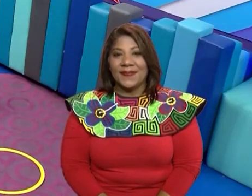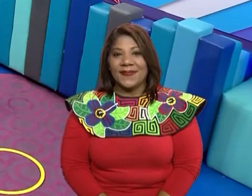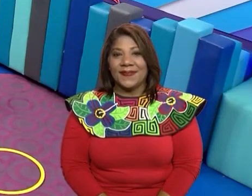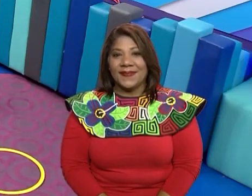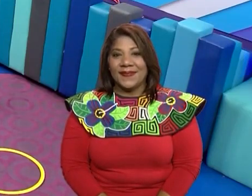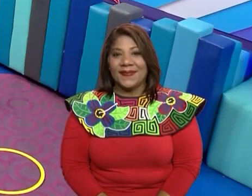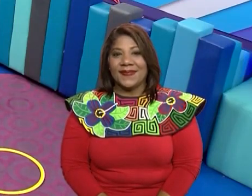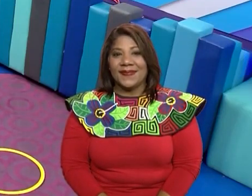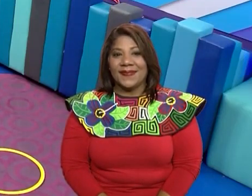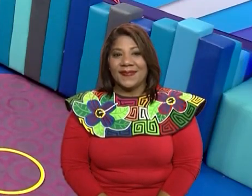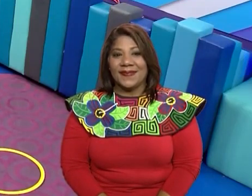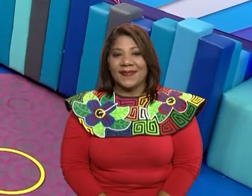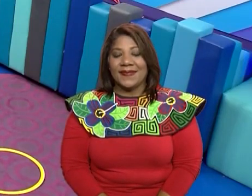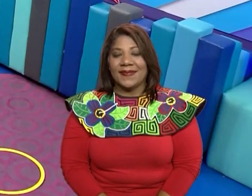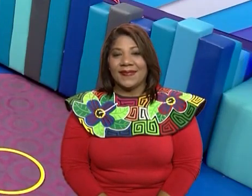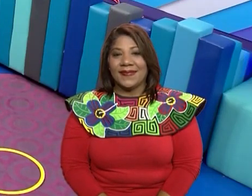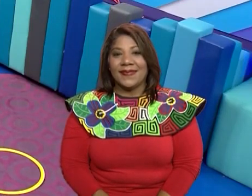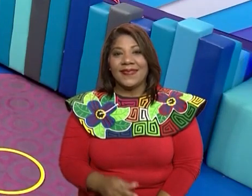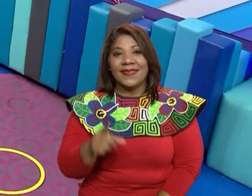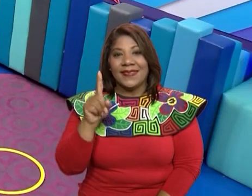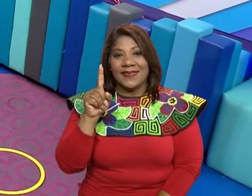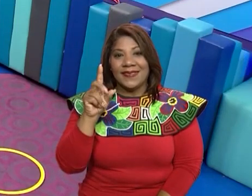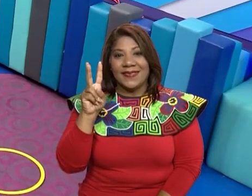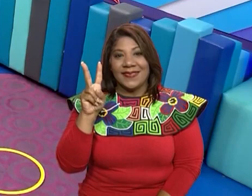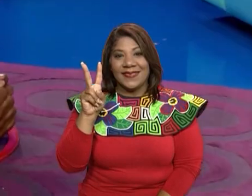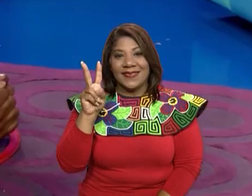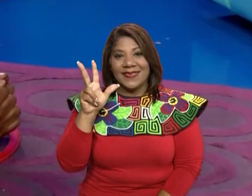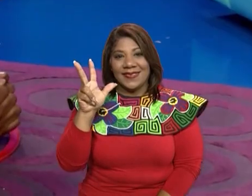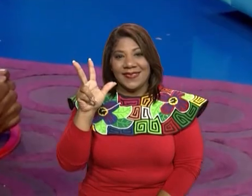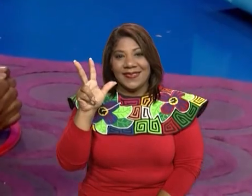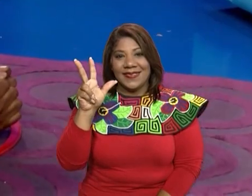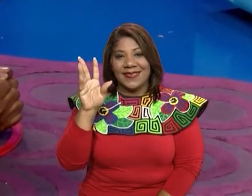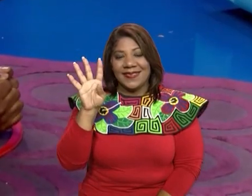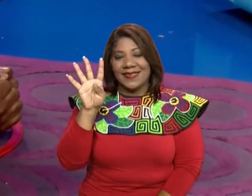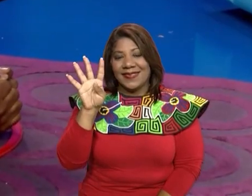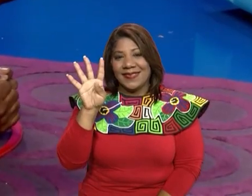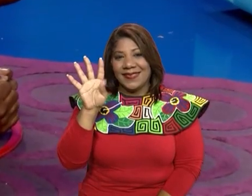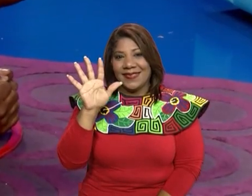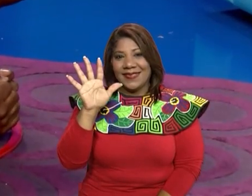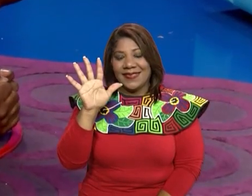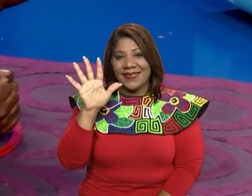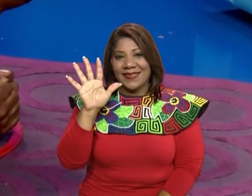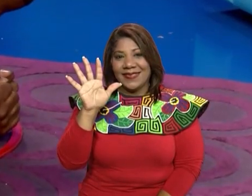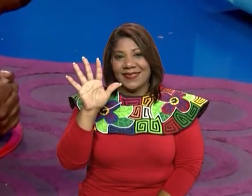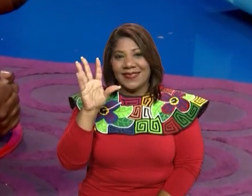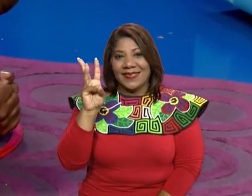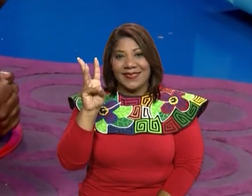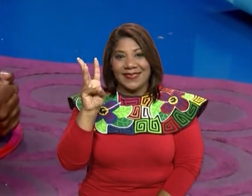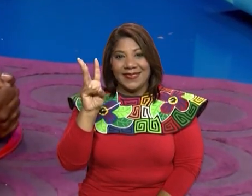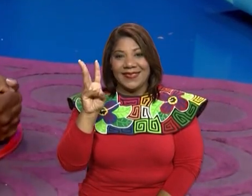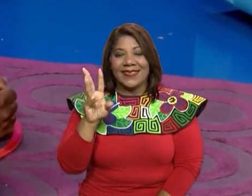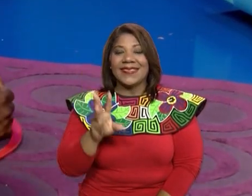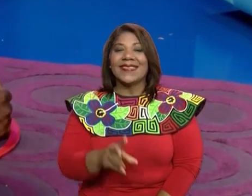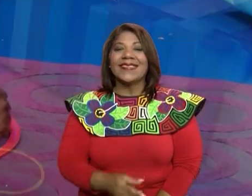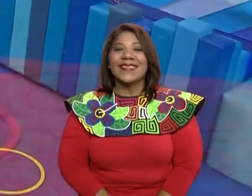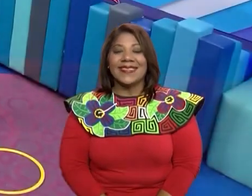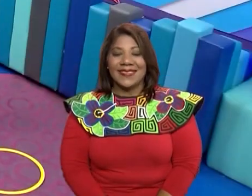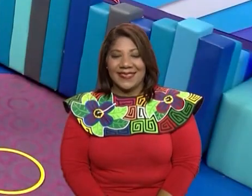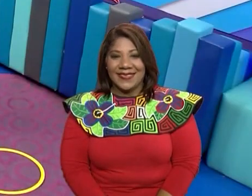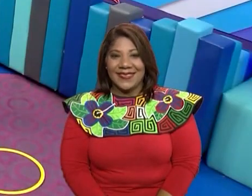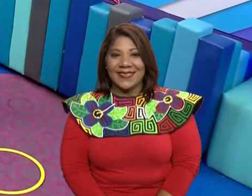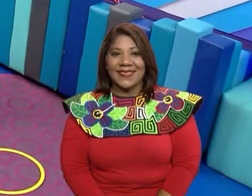Antebrazo. Ya. Un, dos, tres, cuatro, cinco y seis.